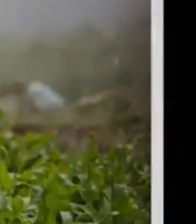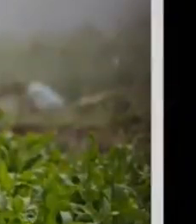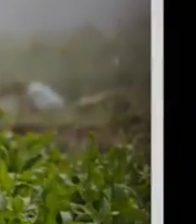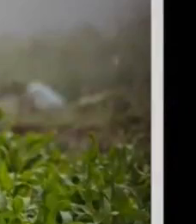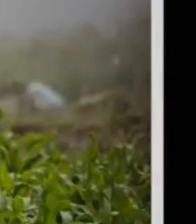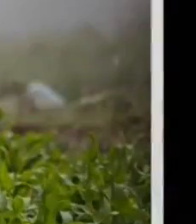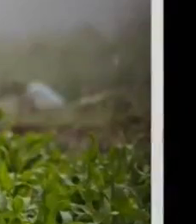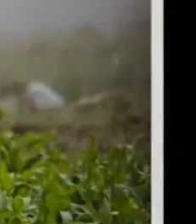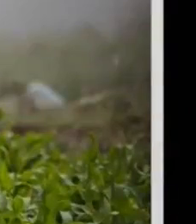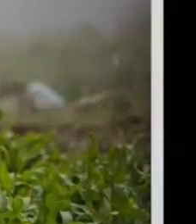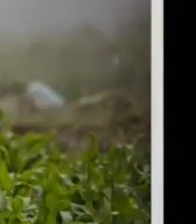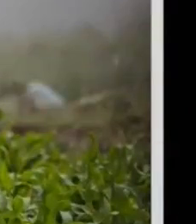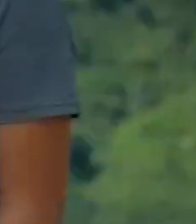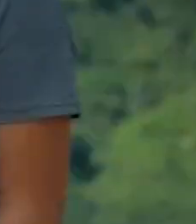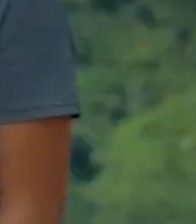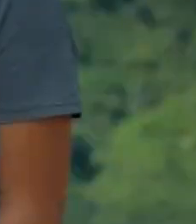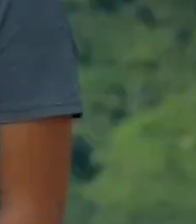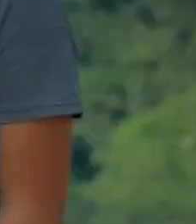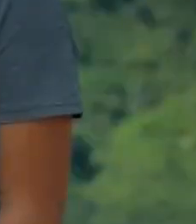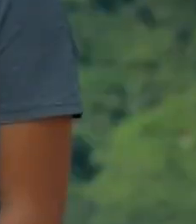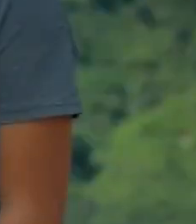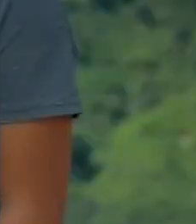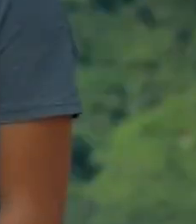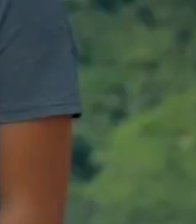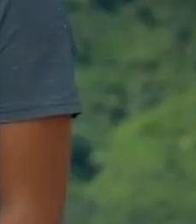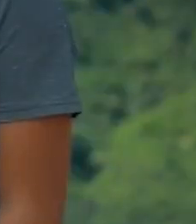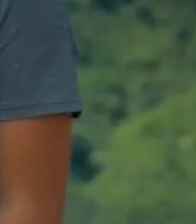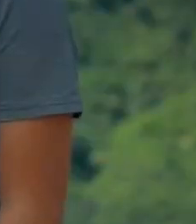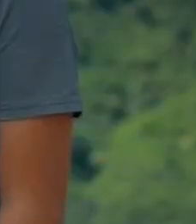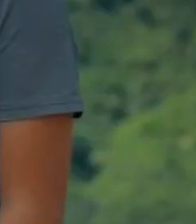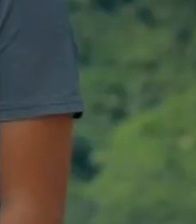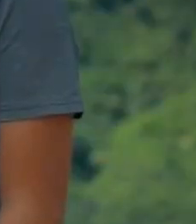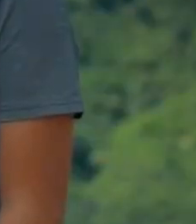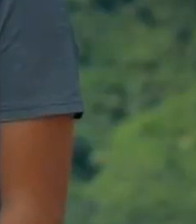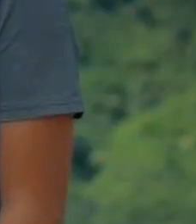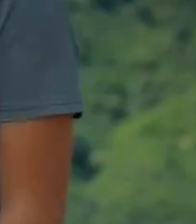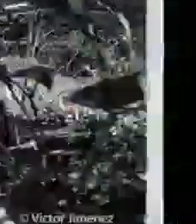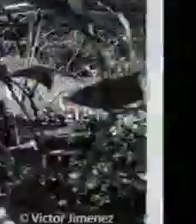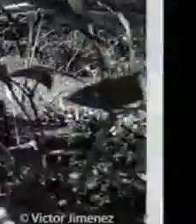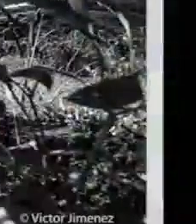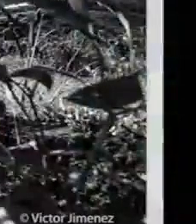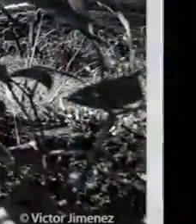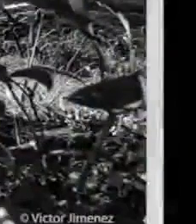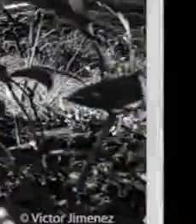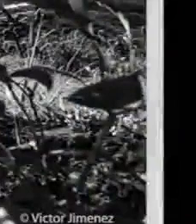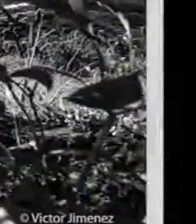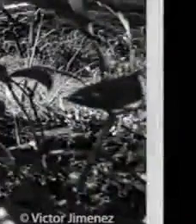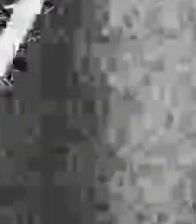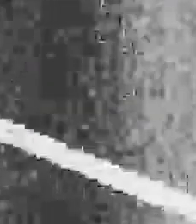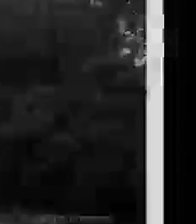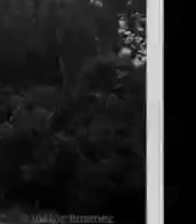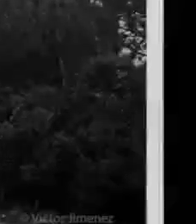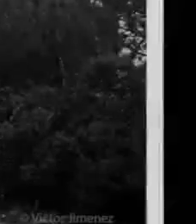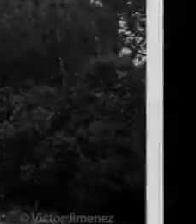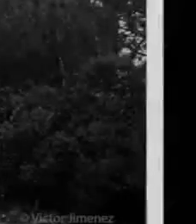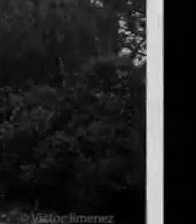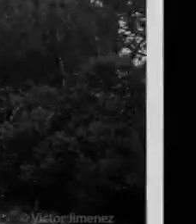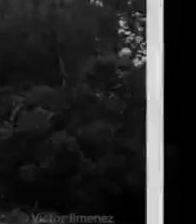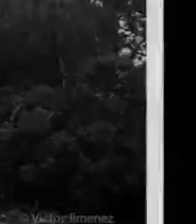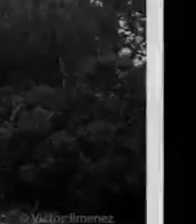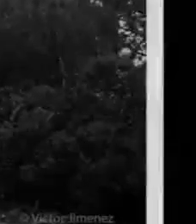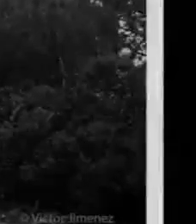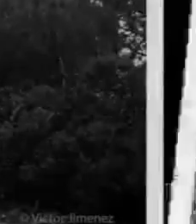seguir viviendo de la foto más adelante alguna vez me escribieron en las redes sociales en donde iba a encontrar trabajo